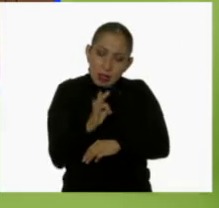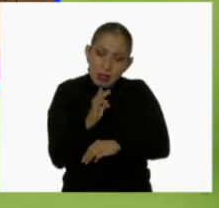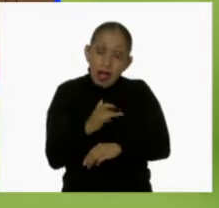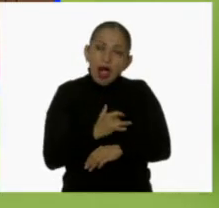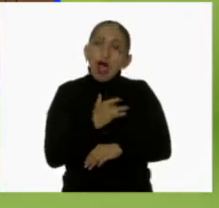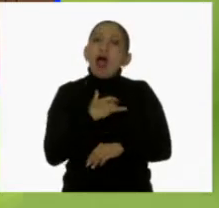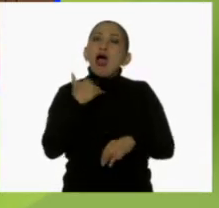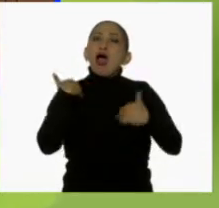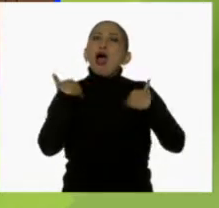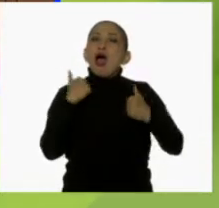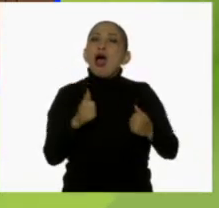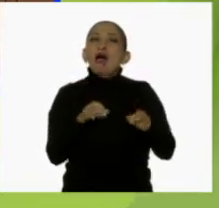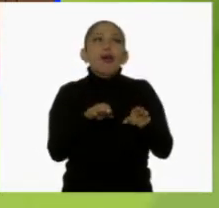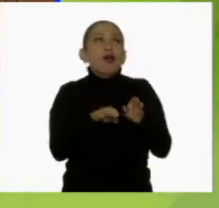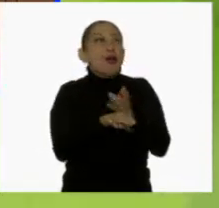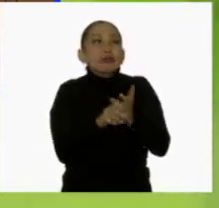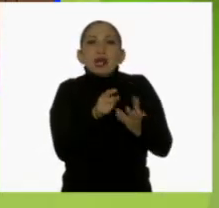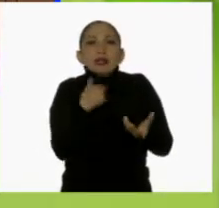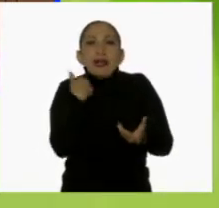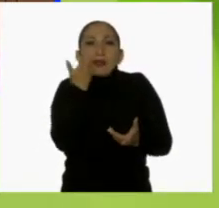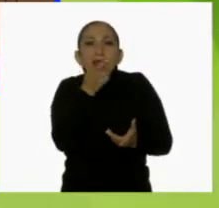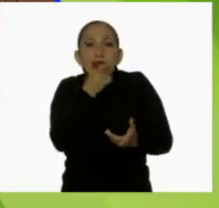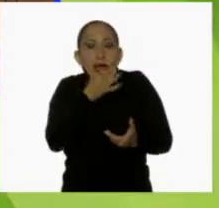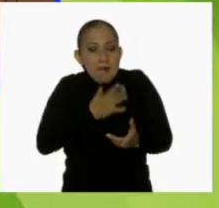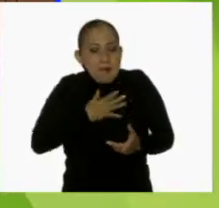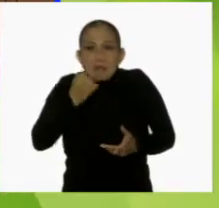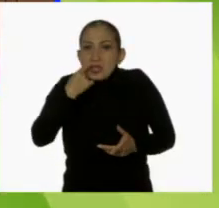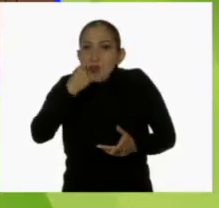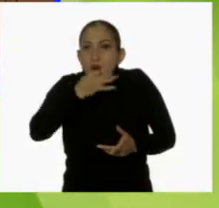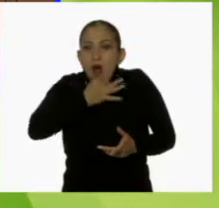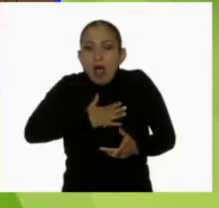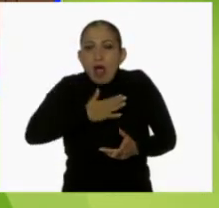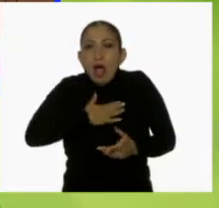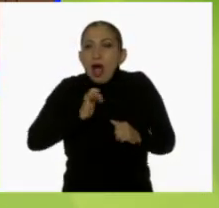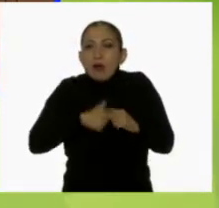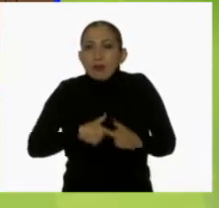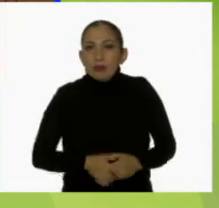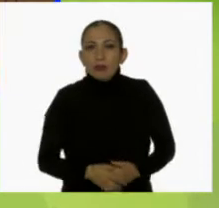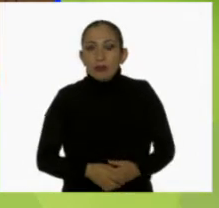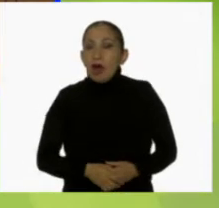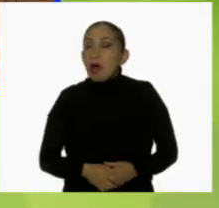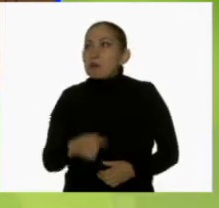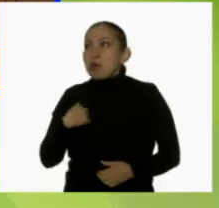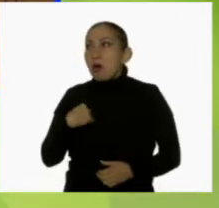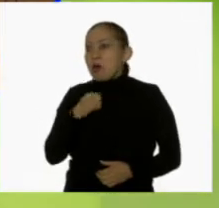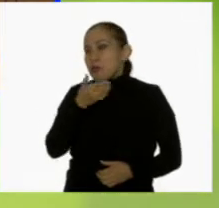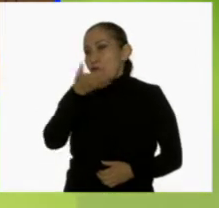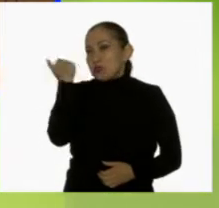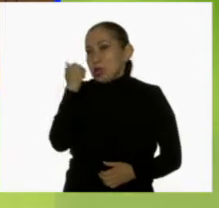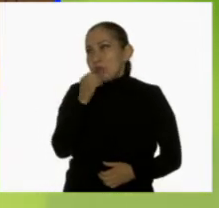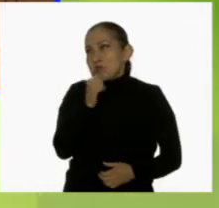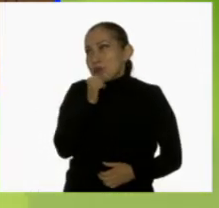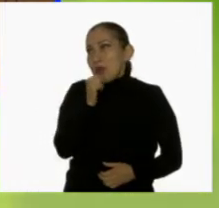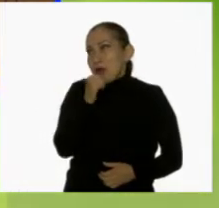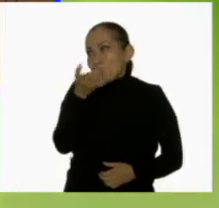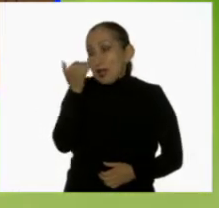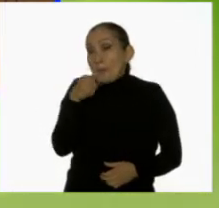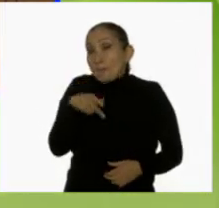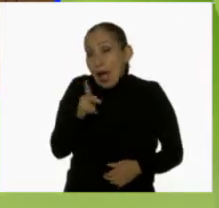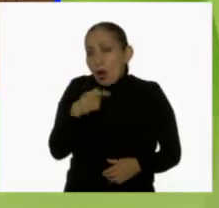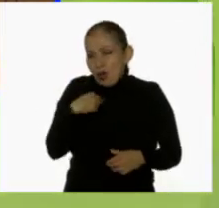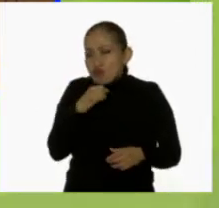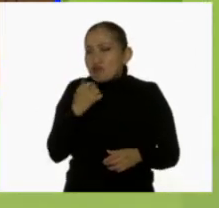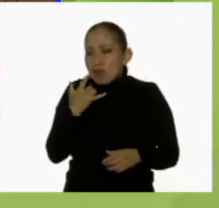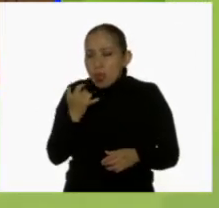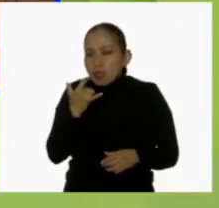descifrar. Cosas que nos queremos decir a nosotros mismos. Pues yo aún no los descifro. Pero en eso